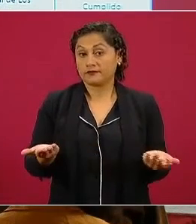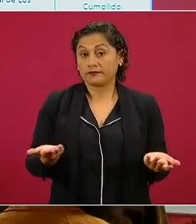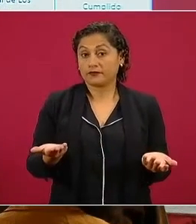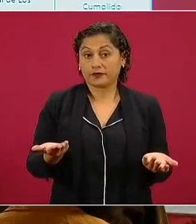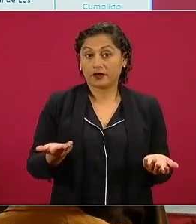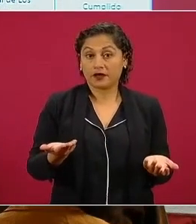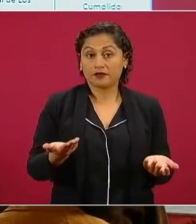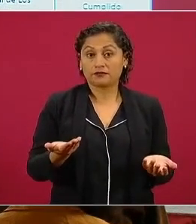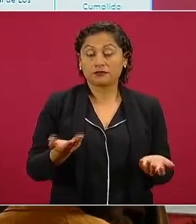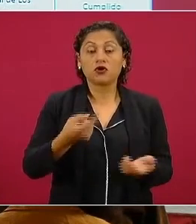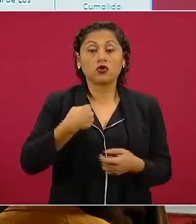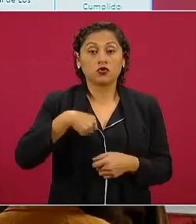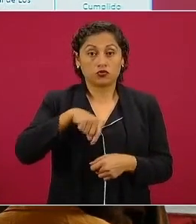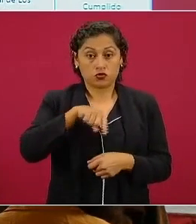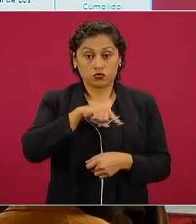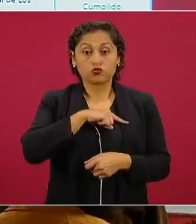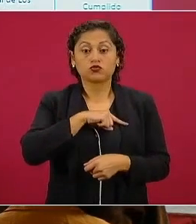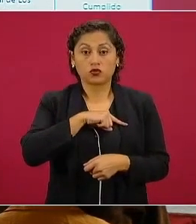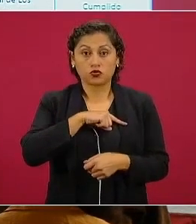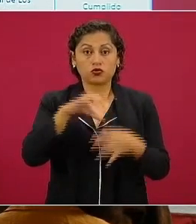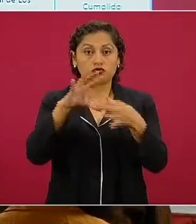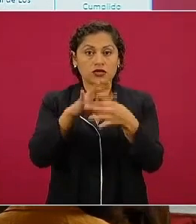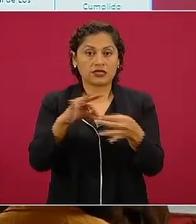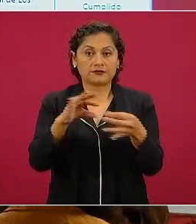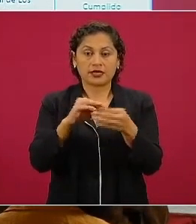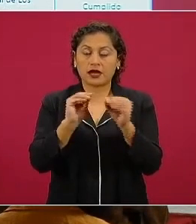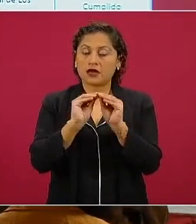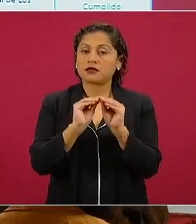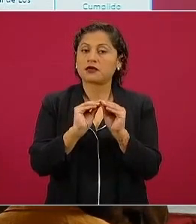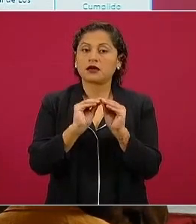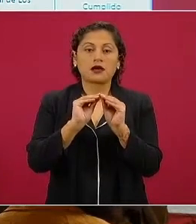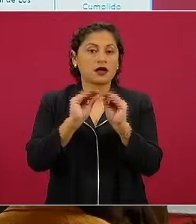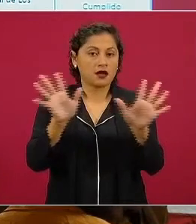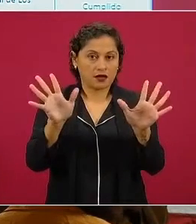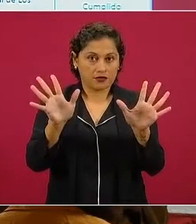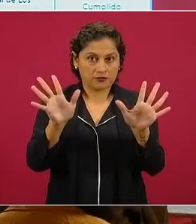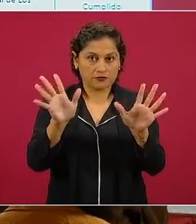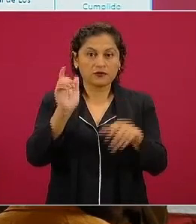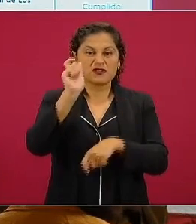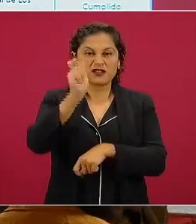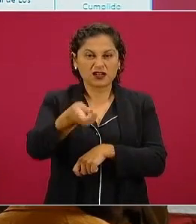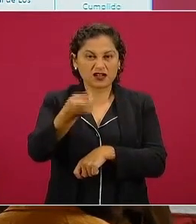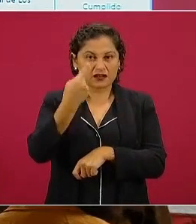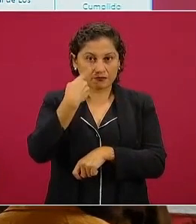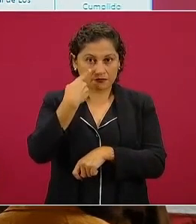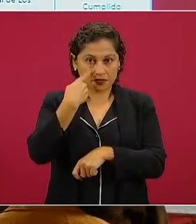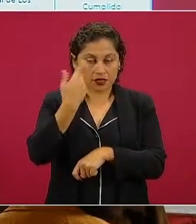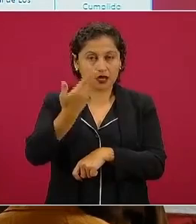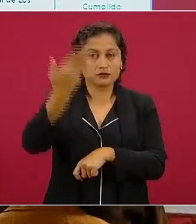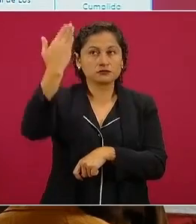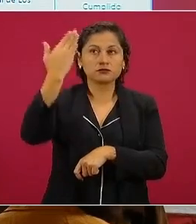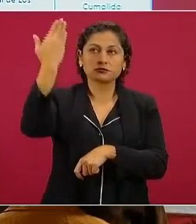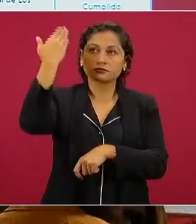con claridad en la época de